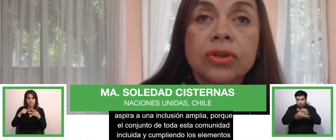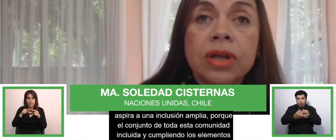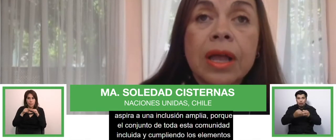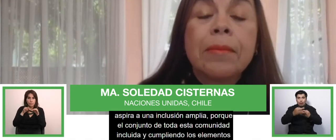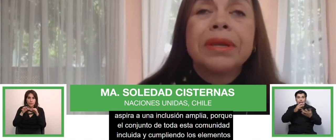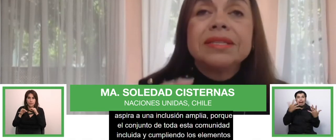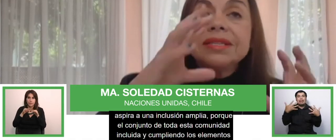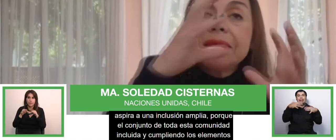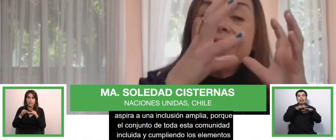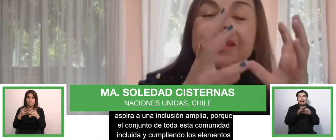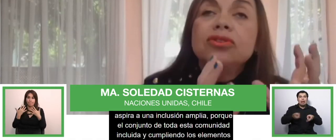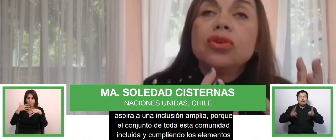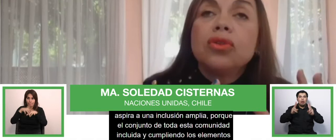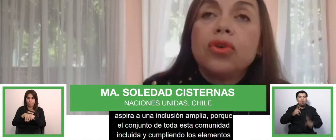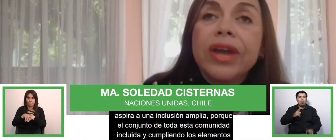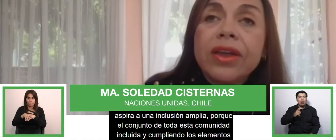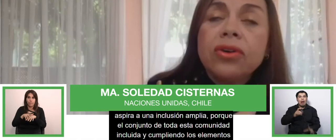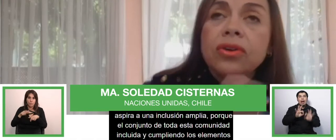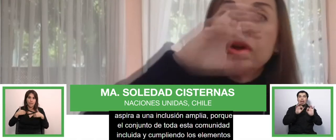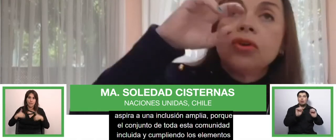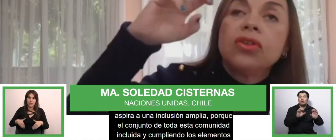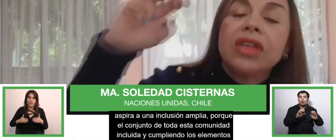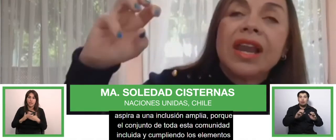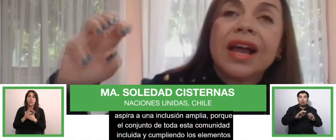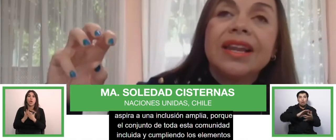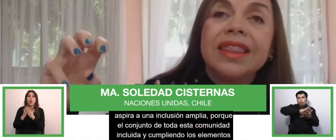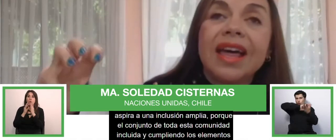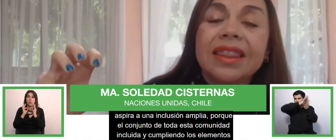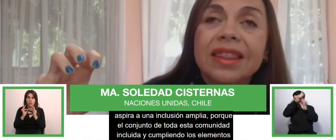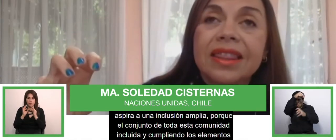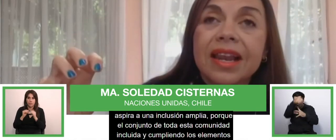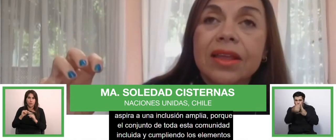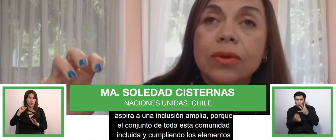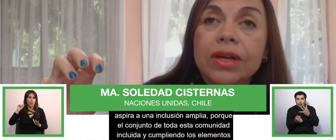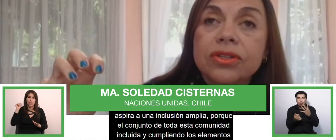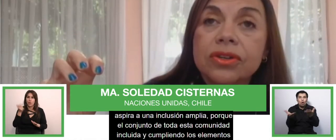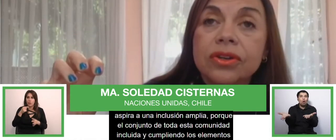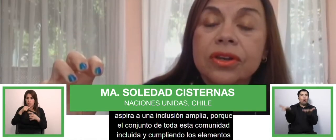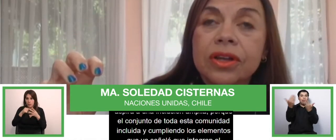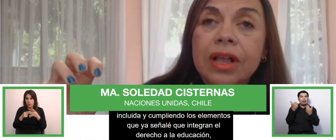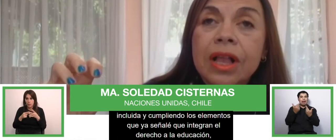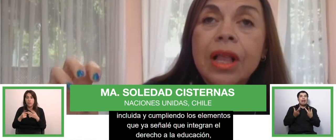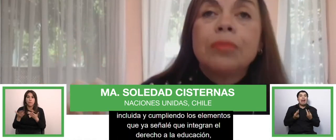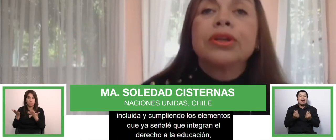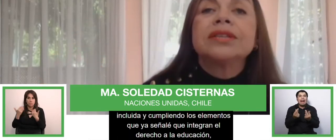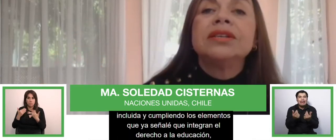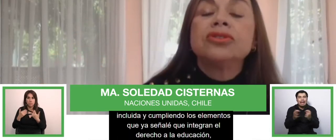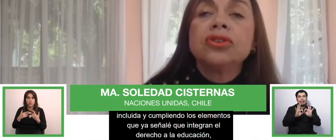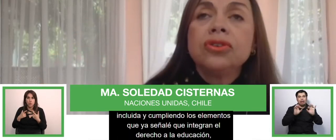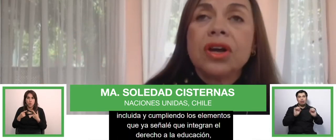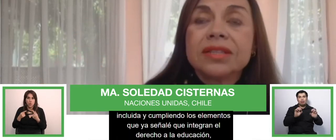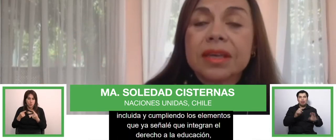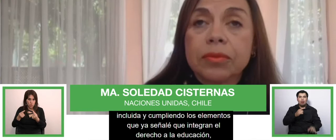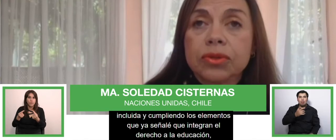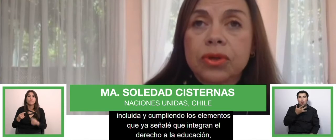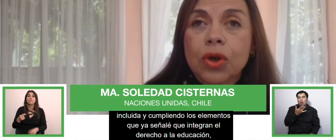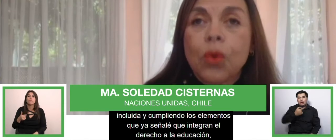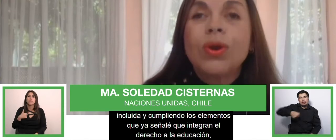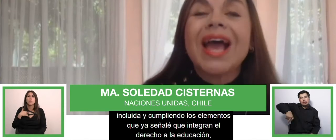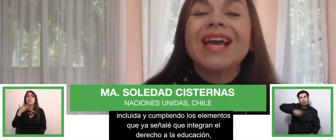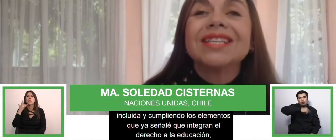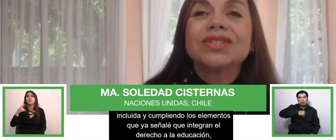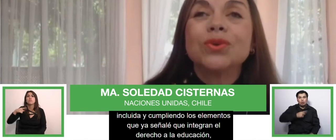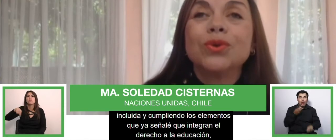educación, precisamente todo ello nos da la calidad de la educación. Porque si nosotros hacemos